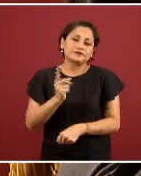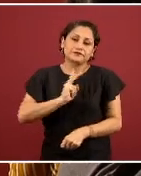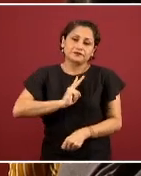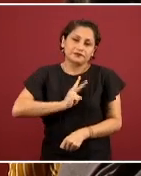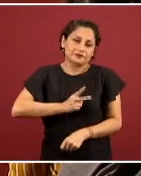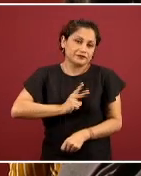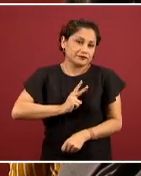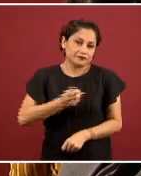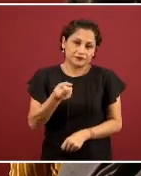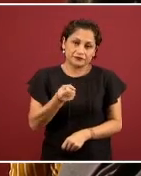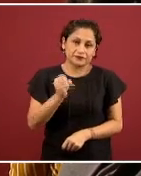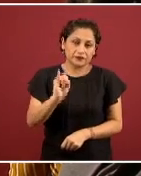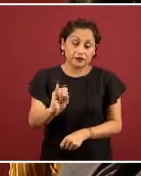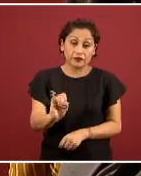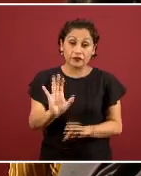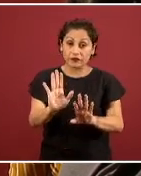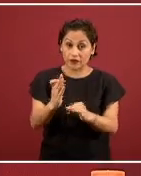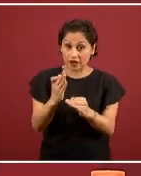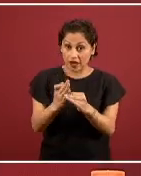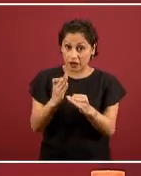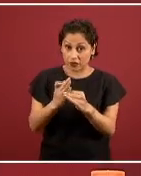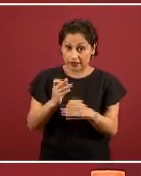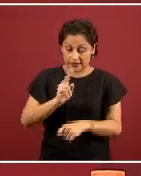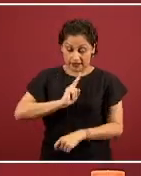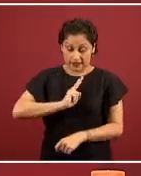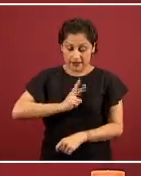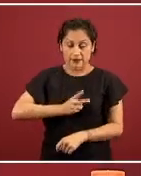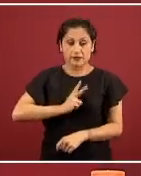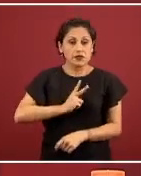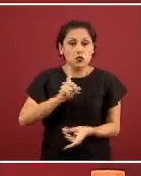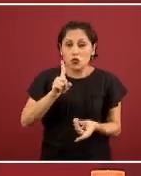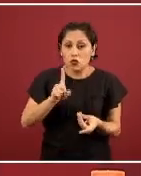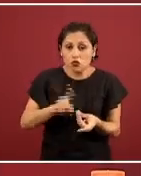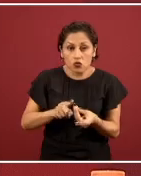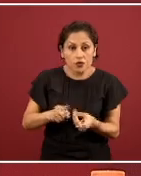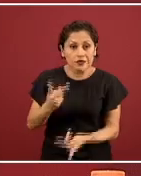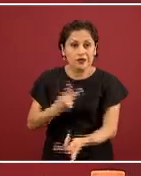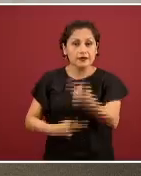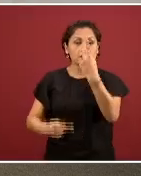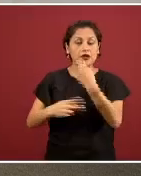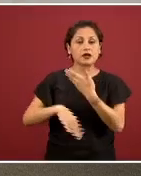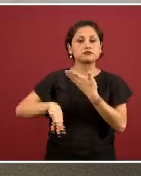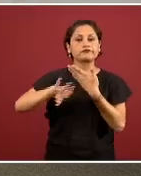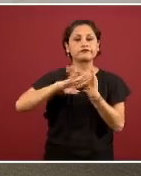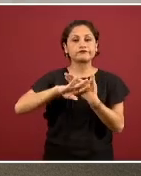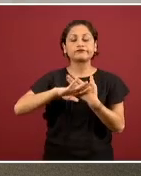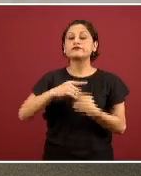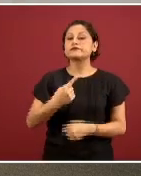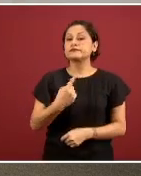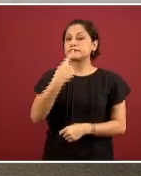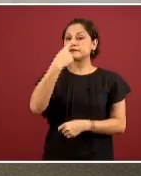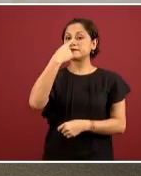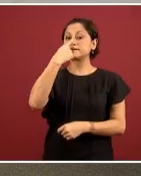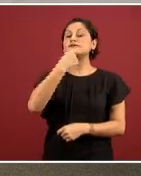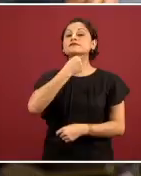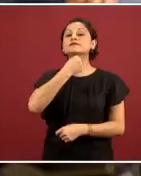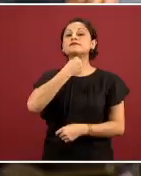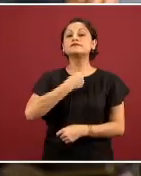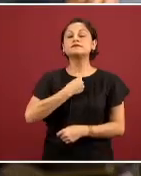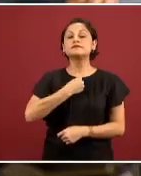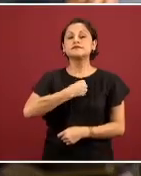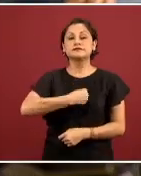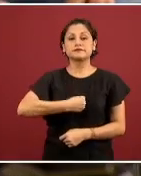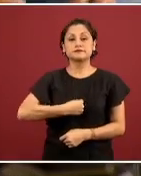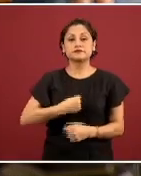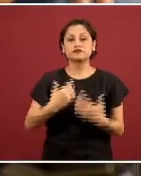replicando en el aparato respiratorio de las personas, desde la nariz, la faringe, mayormente la parte alta de la